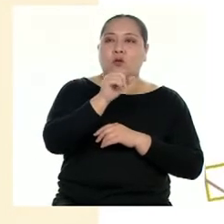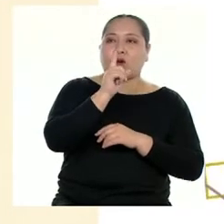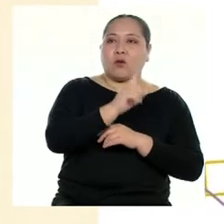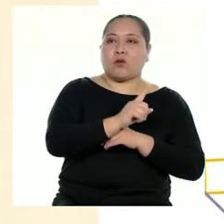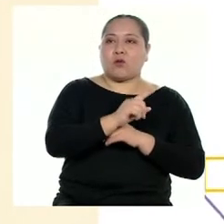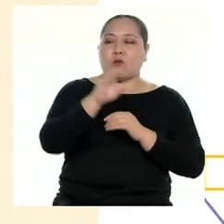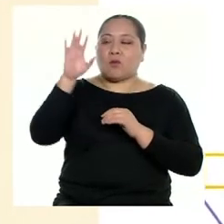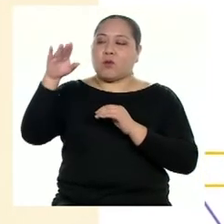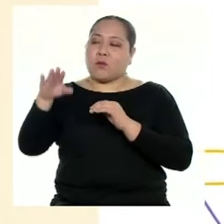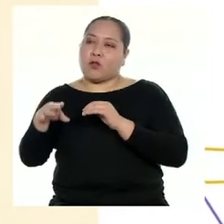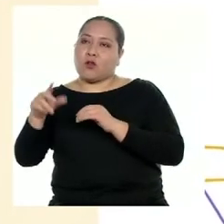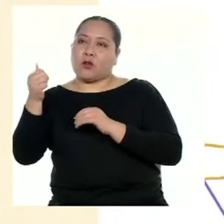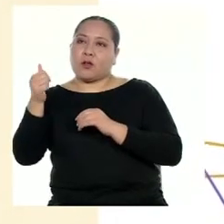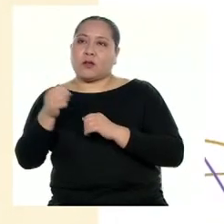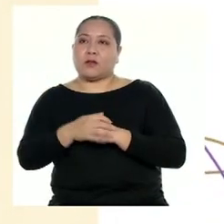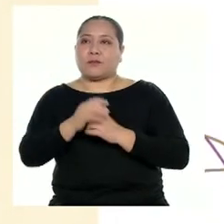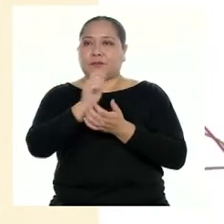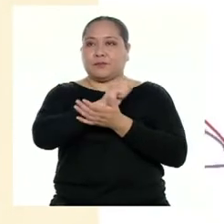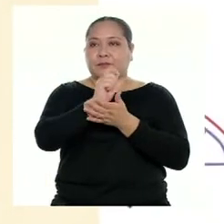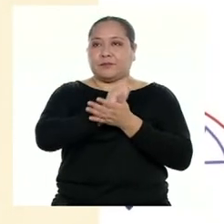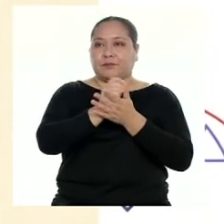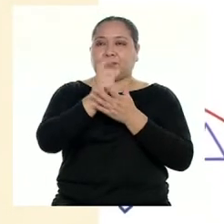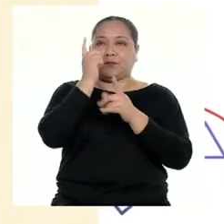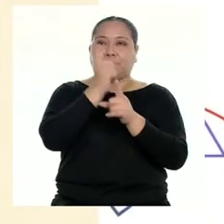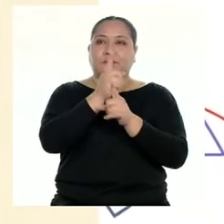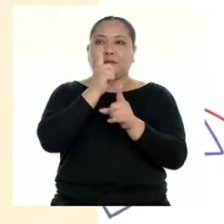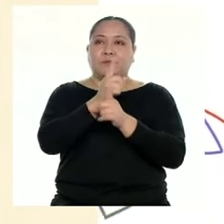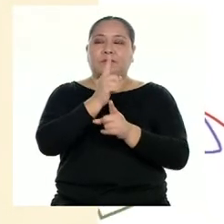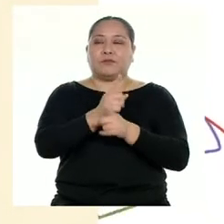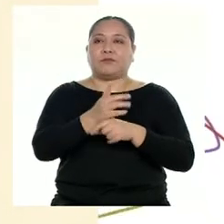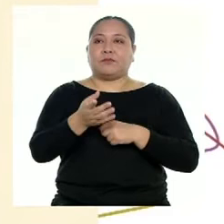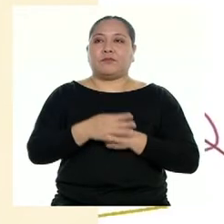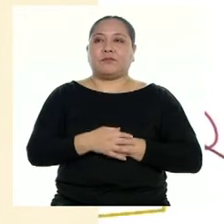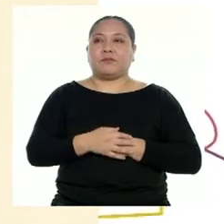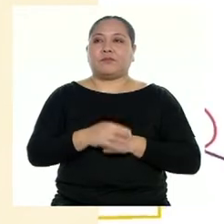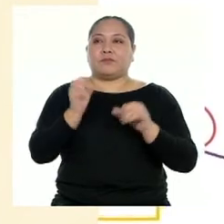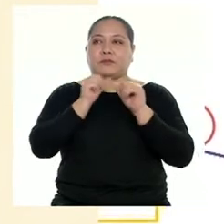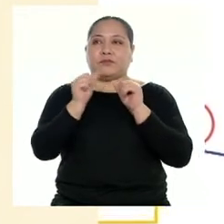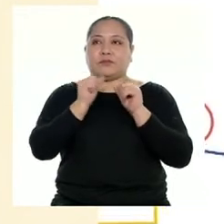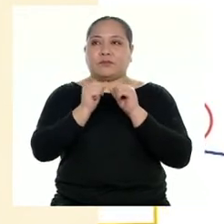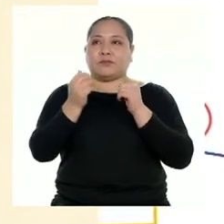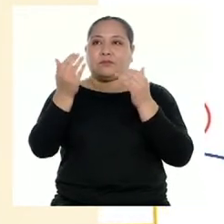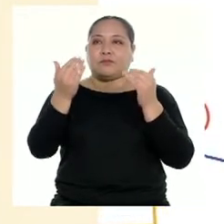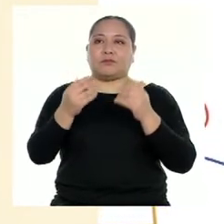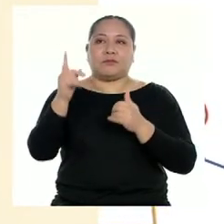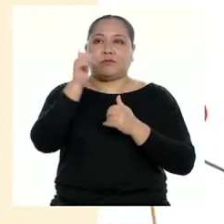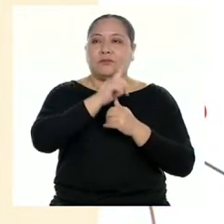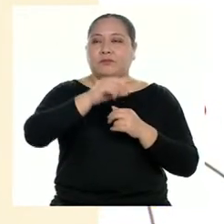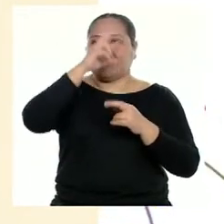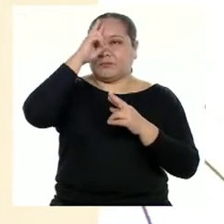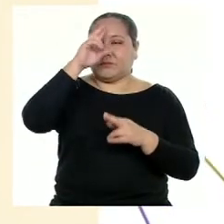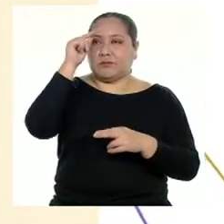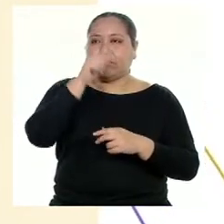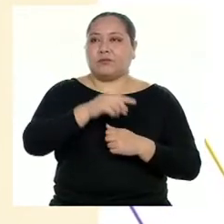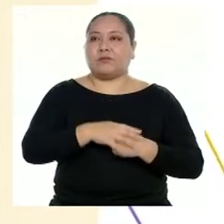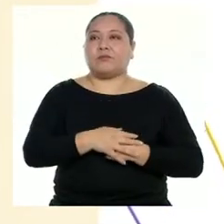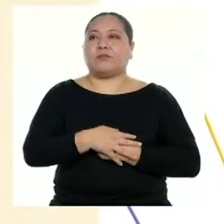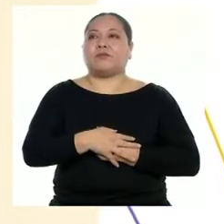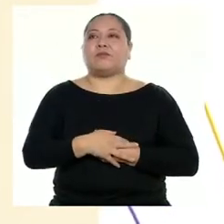menor que 10, escribimos correctamente la notación científica de los números que no cumplen la condición.